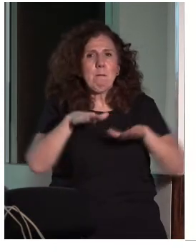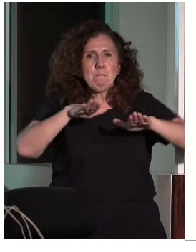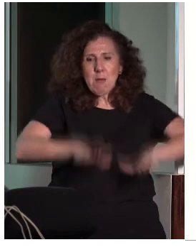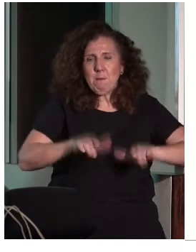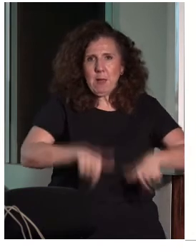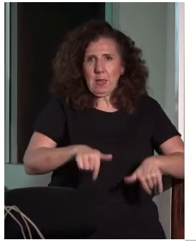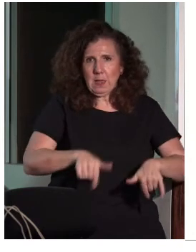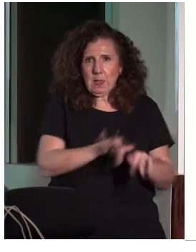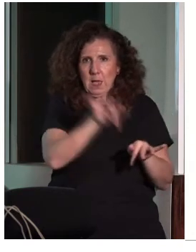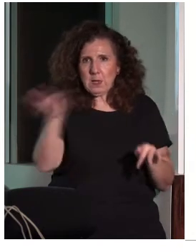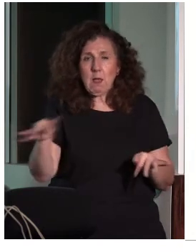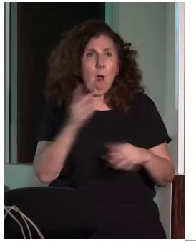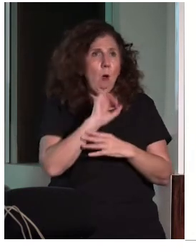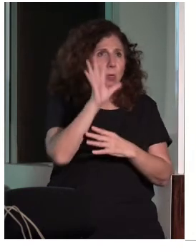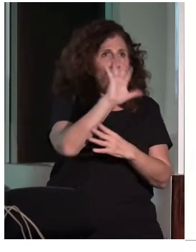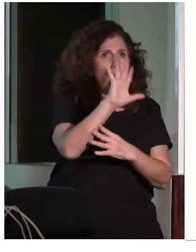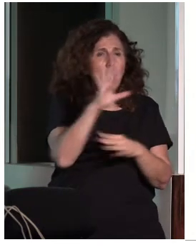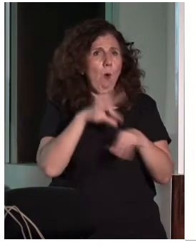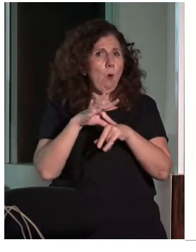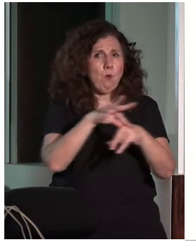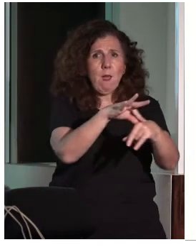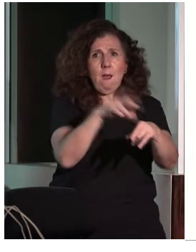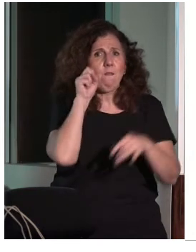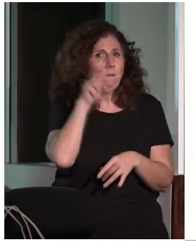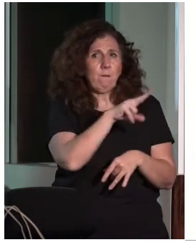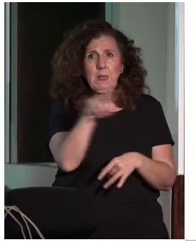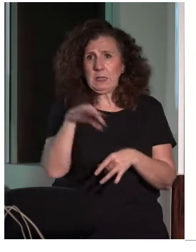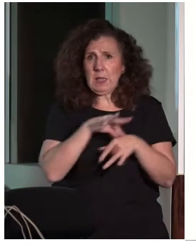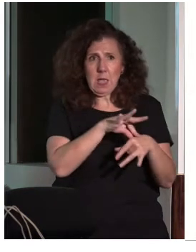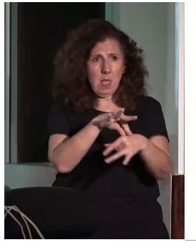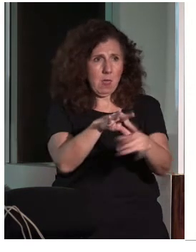cine, o una visita guiada, es decir, que fuera, pues, universal.